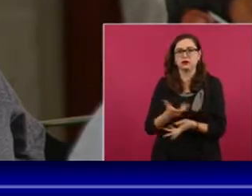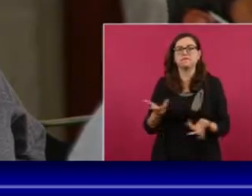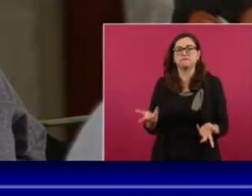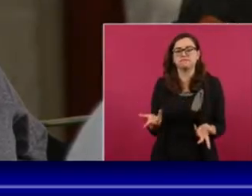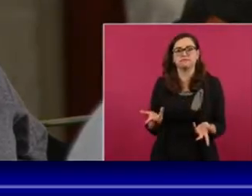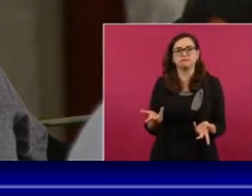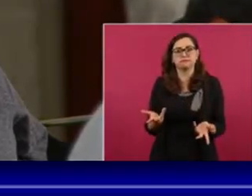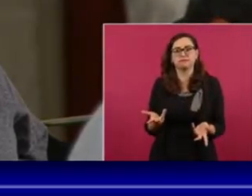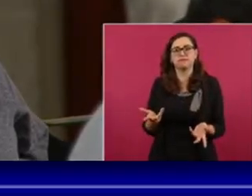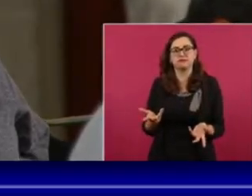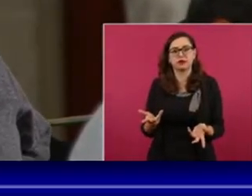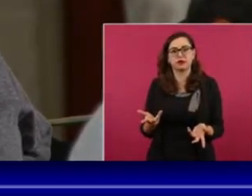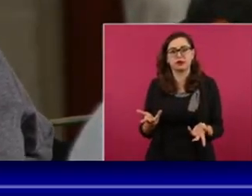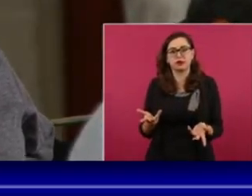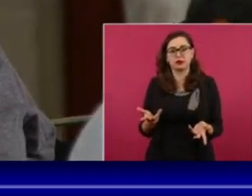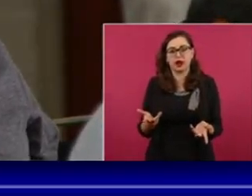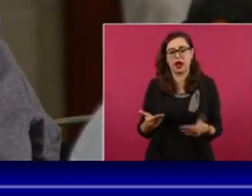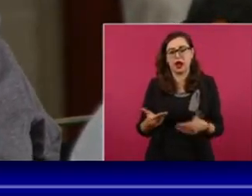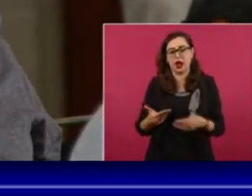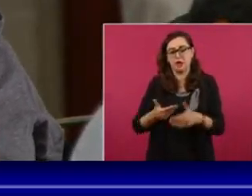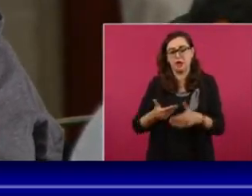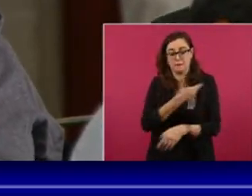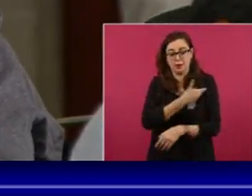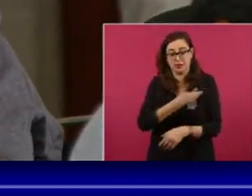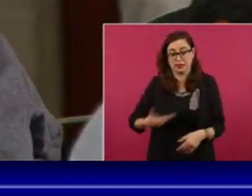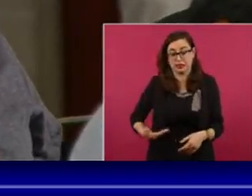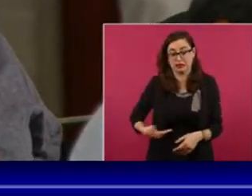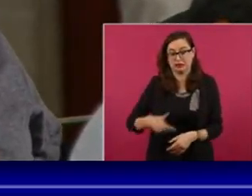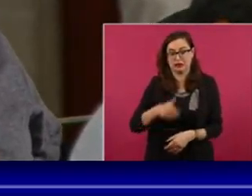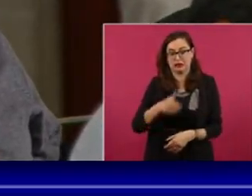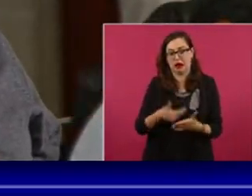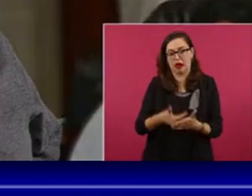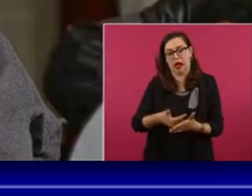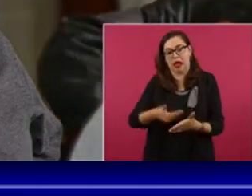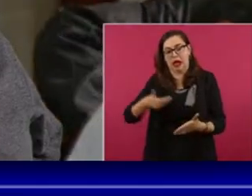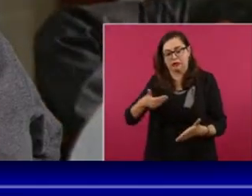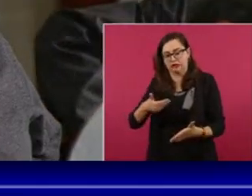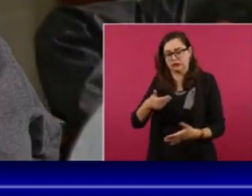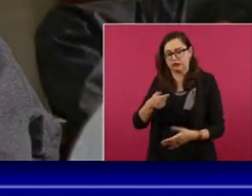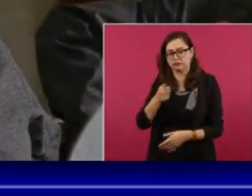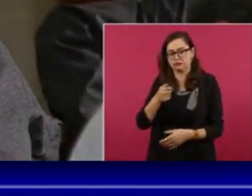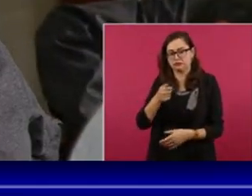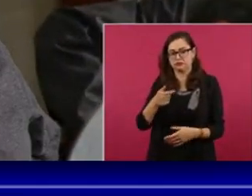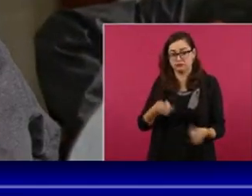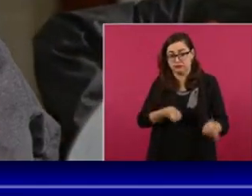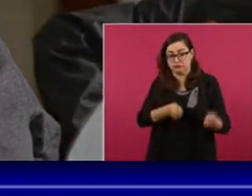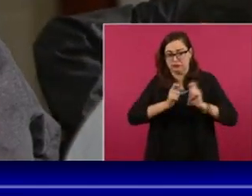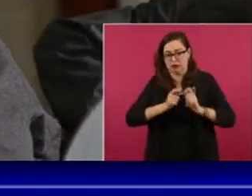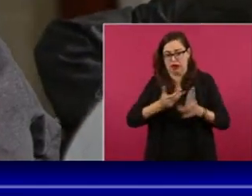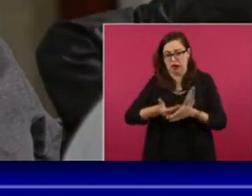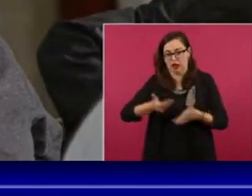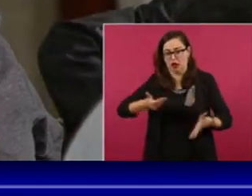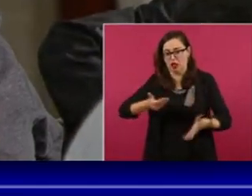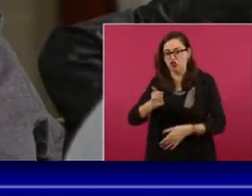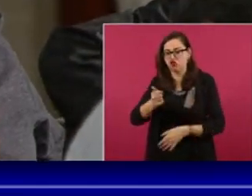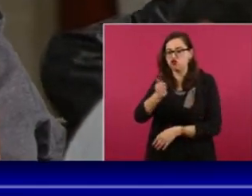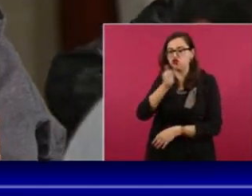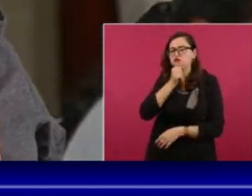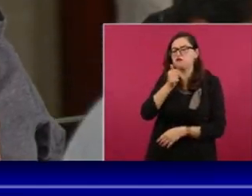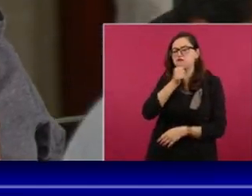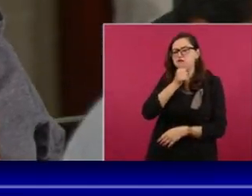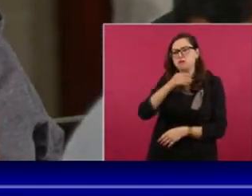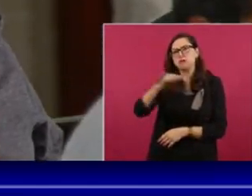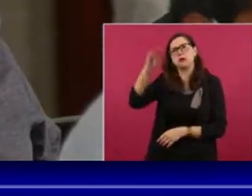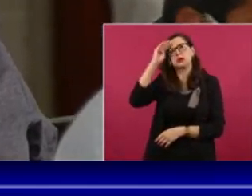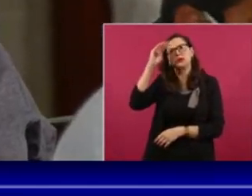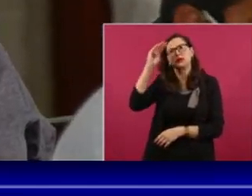jubilaciones, becas, programas sociales, modalidad 40, invalidez, jubilaciones y todos